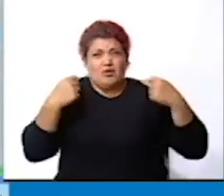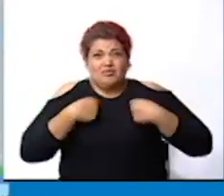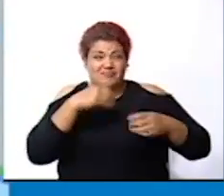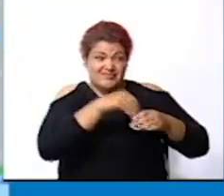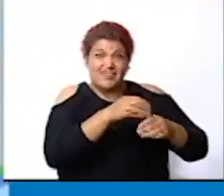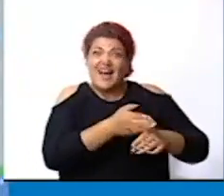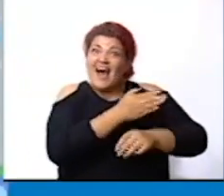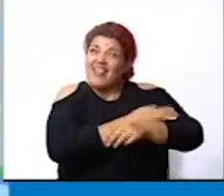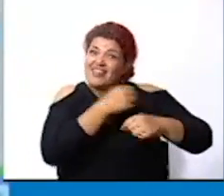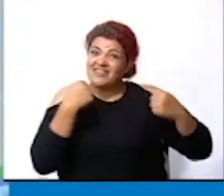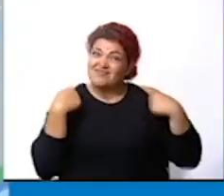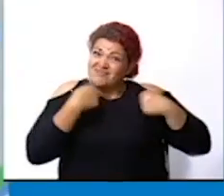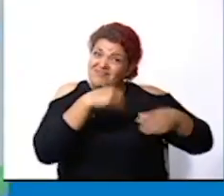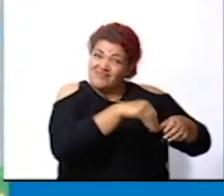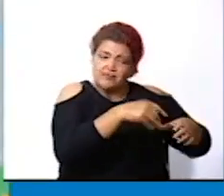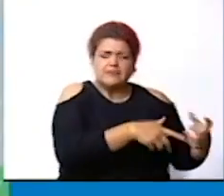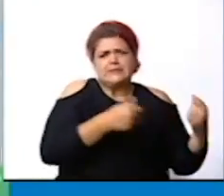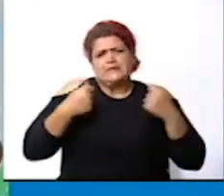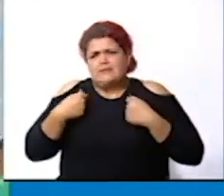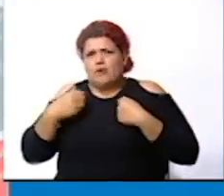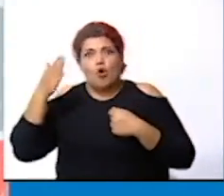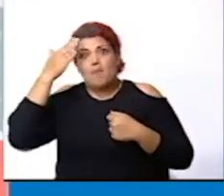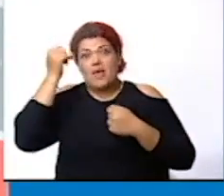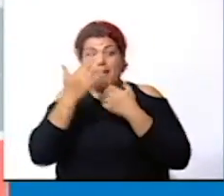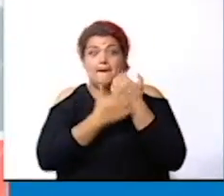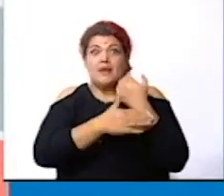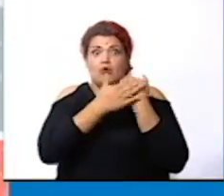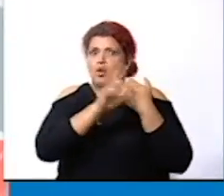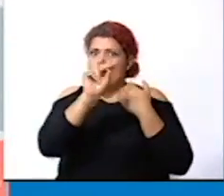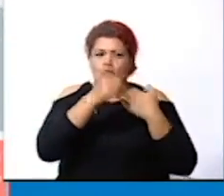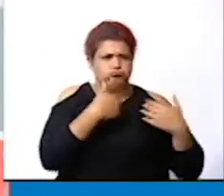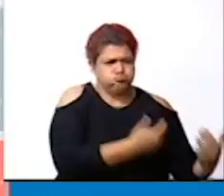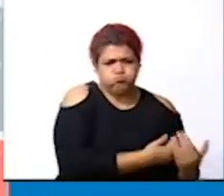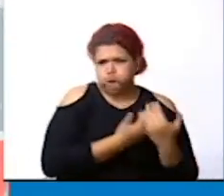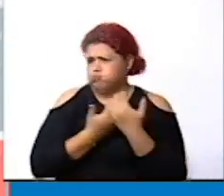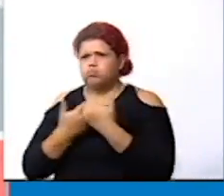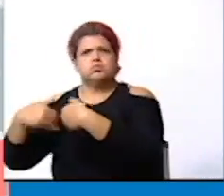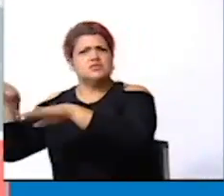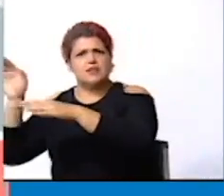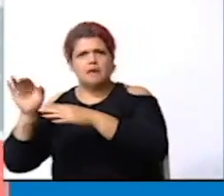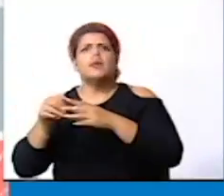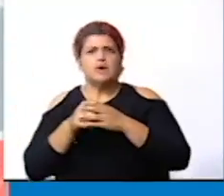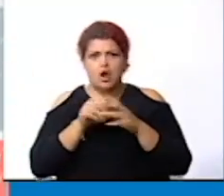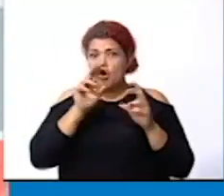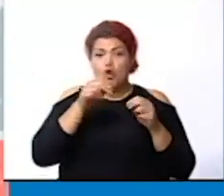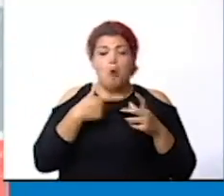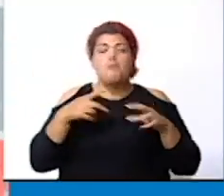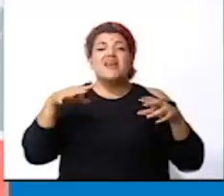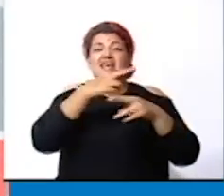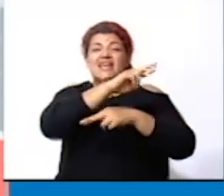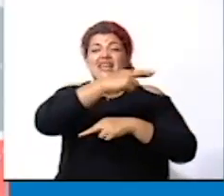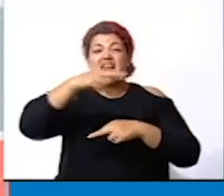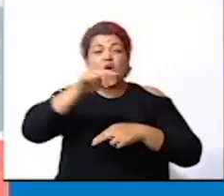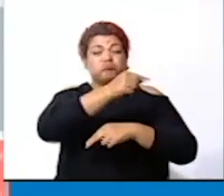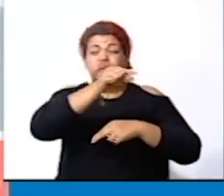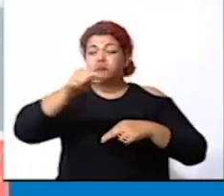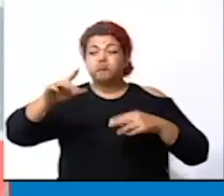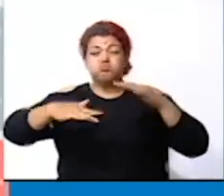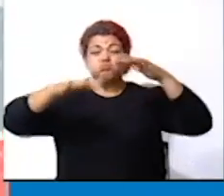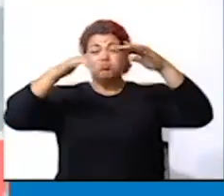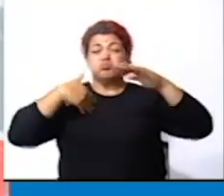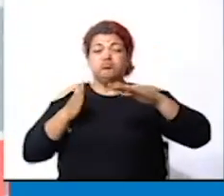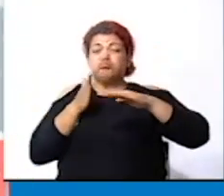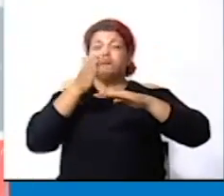emergencia y no te olvides de tus mascotas muy importante no intentes cruzar ríos ni zonas inundadas